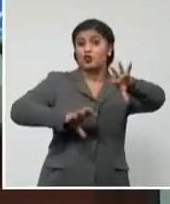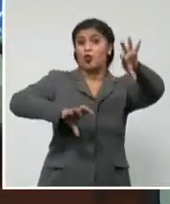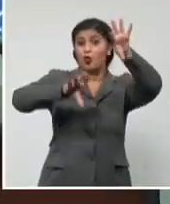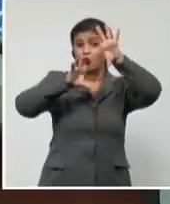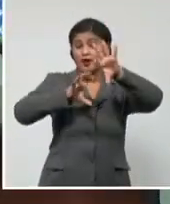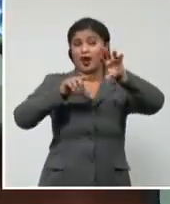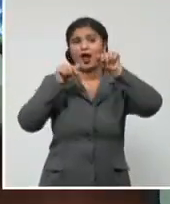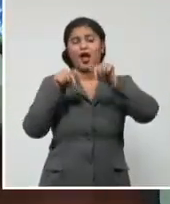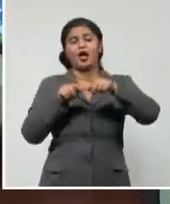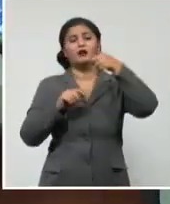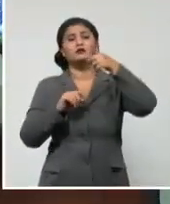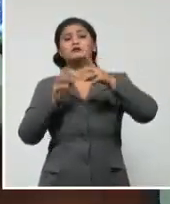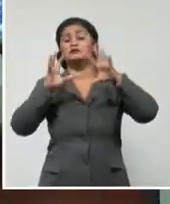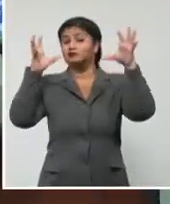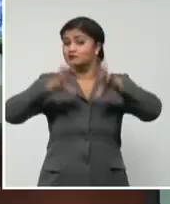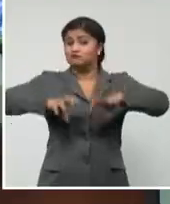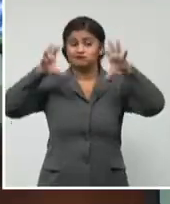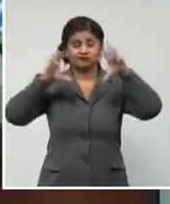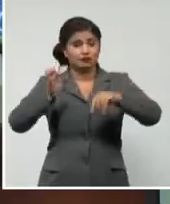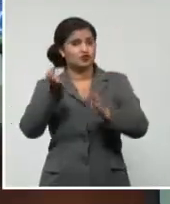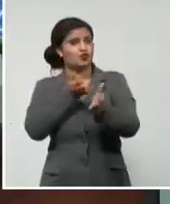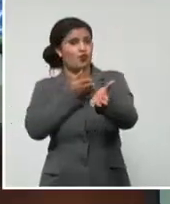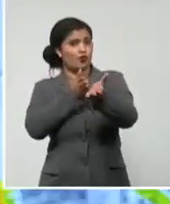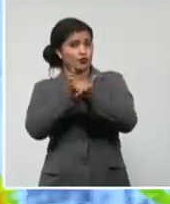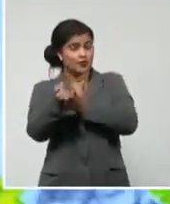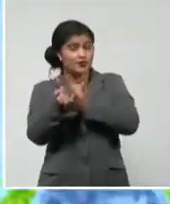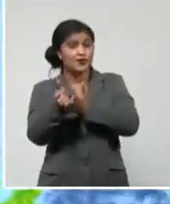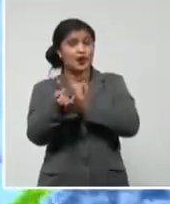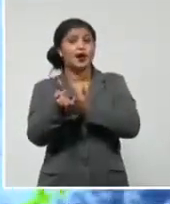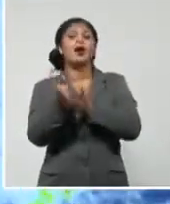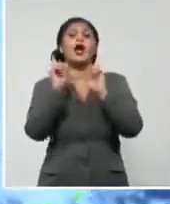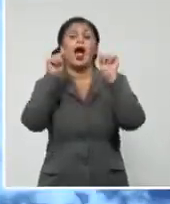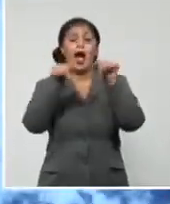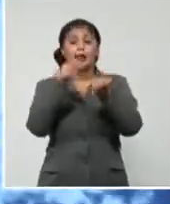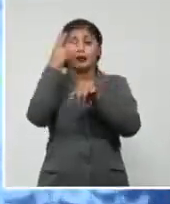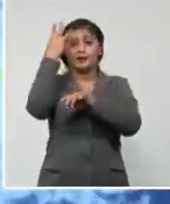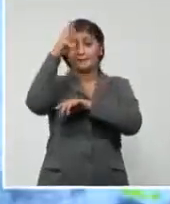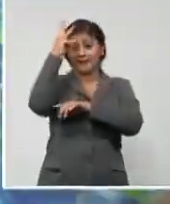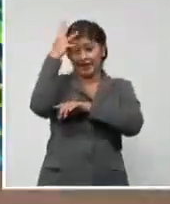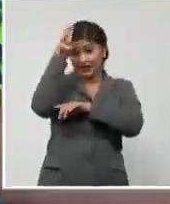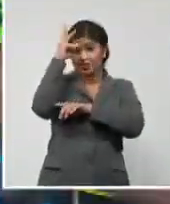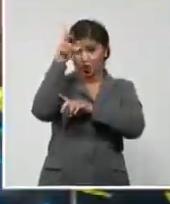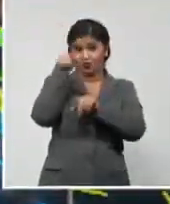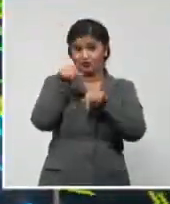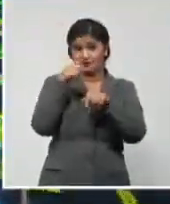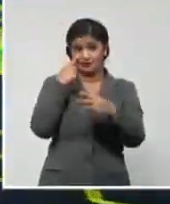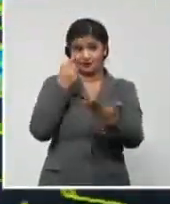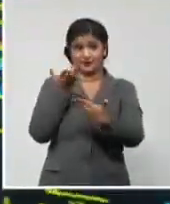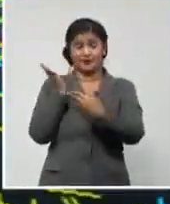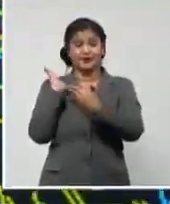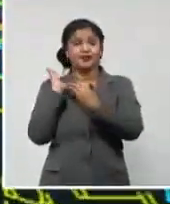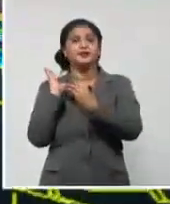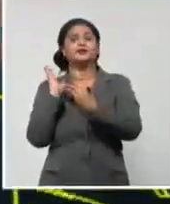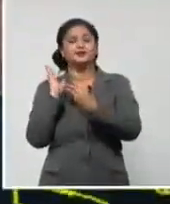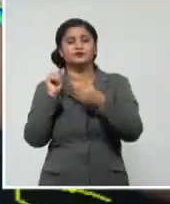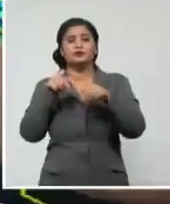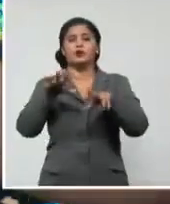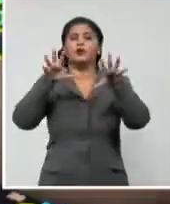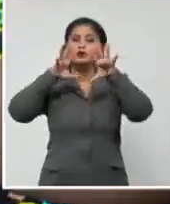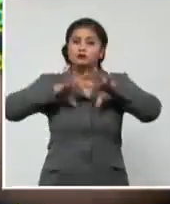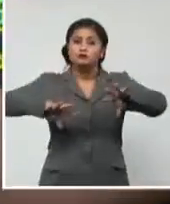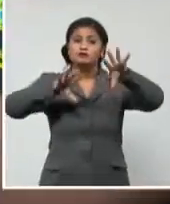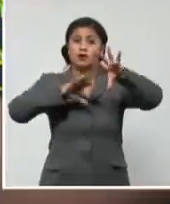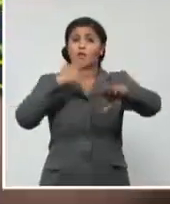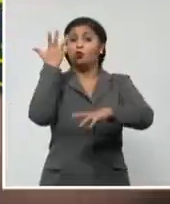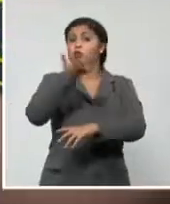una vaguada se localiza sobre el sudeste del Golfo de México e impone fuertes corrientes del suroeste en gran parte del